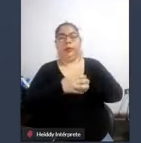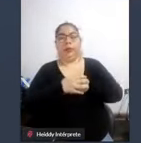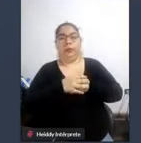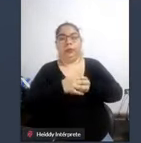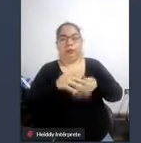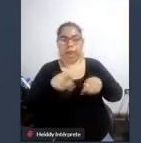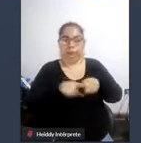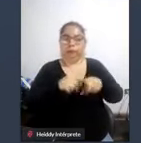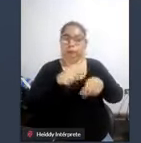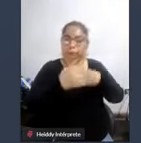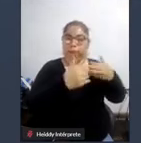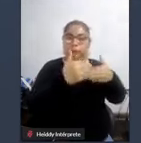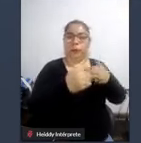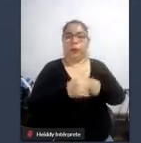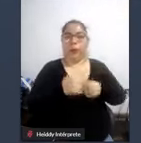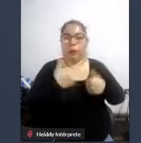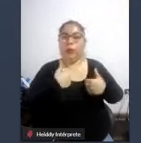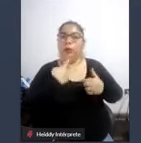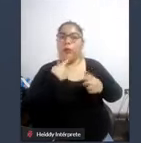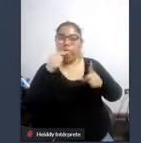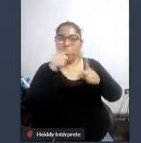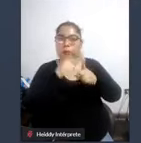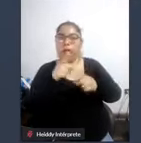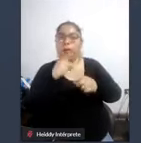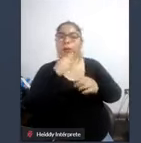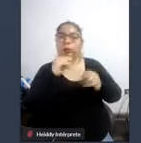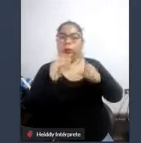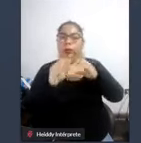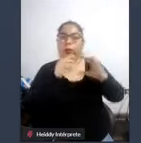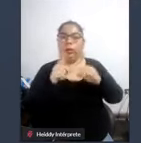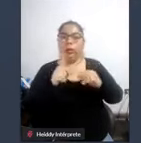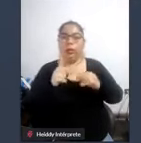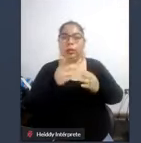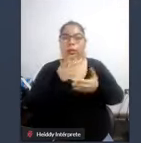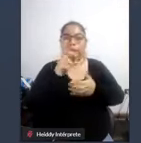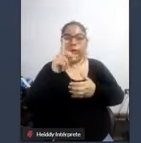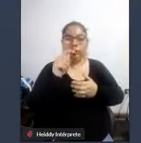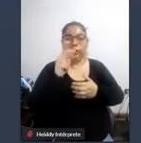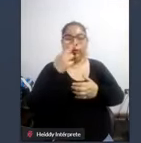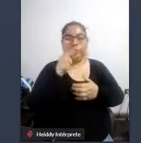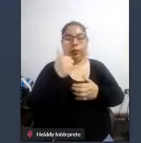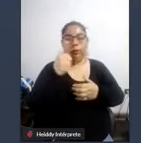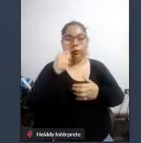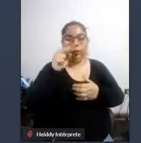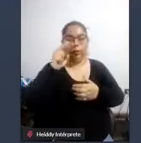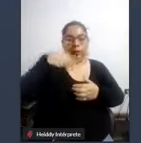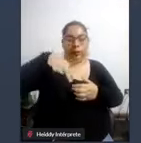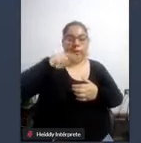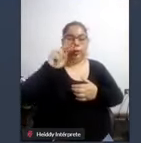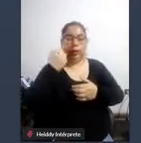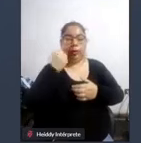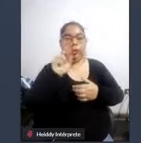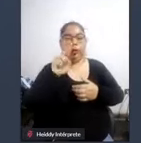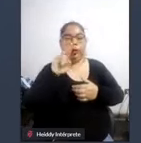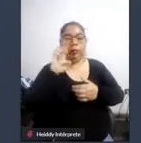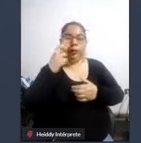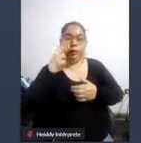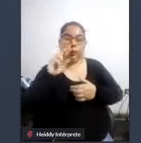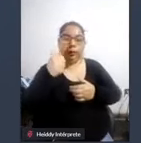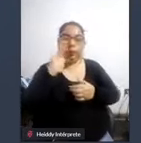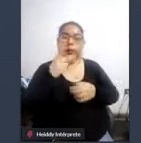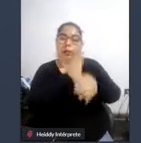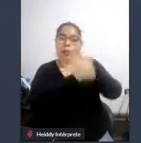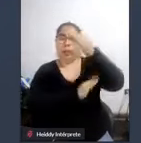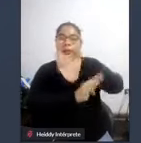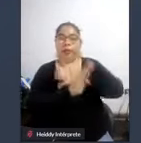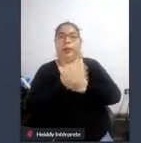eso lo planteé yo hablando de lo que se llama la transversal la transversabilidad de la discapacidad